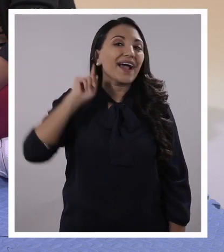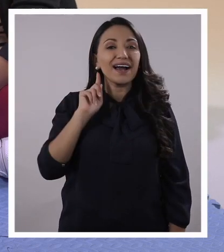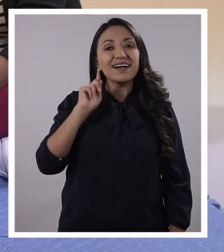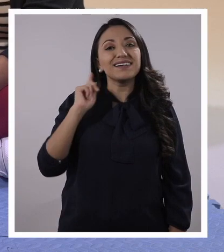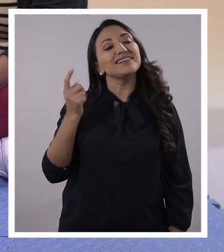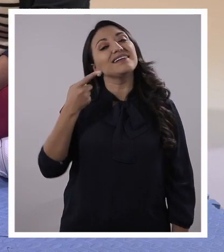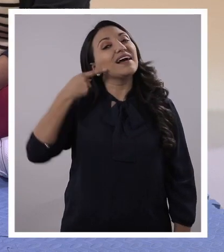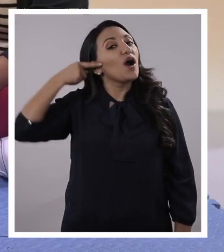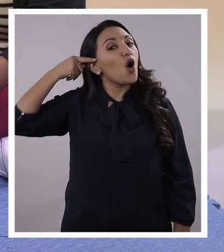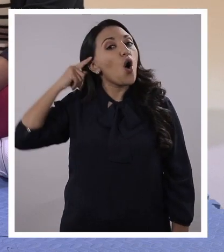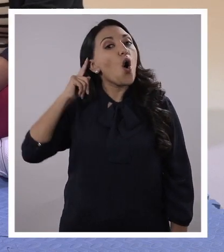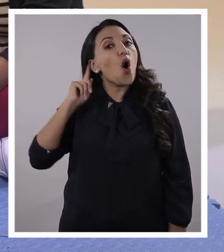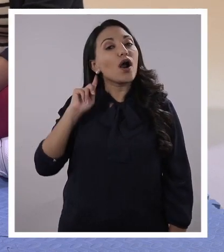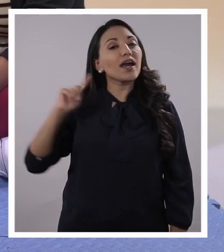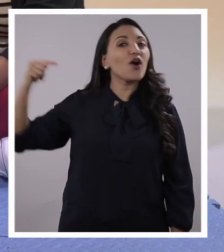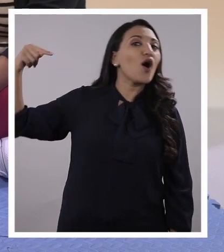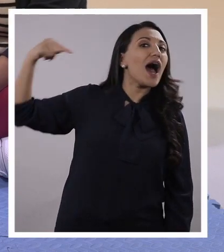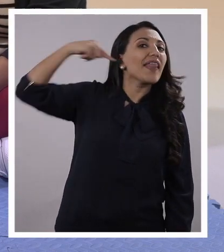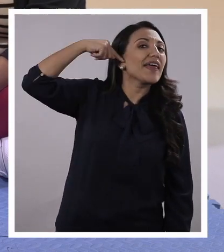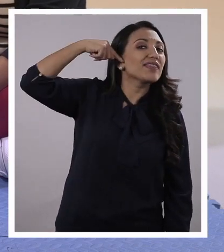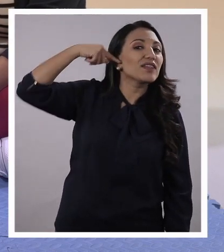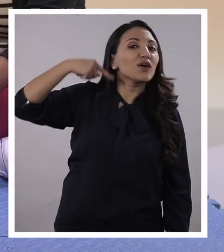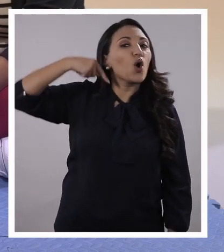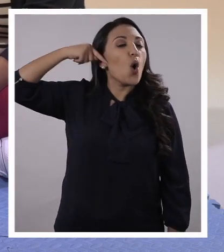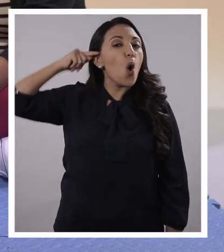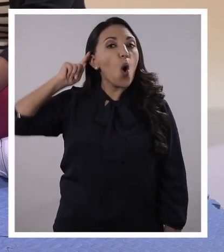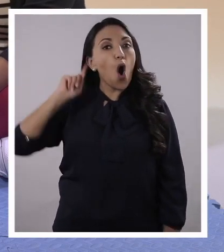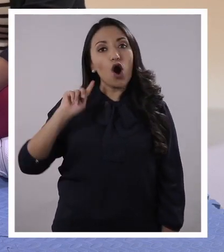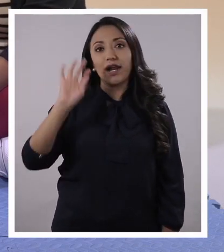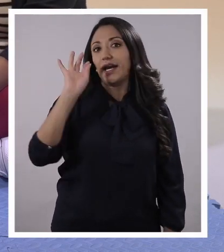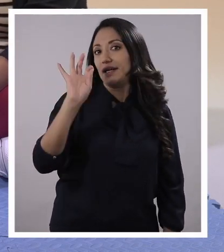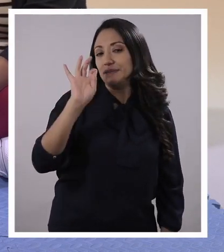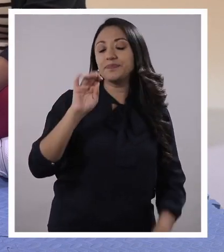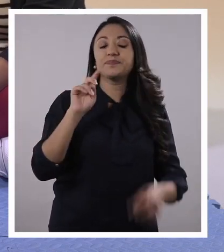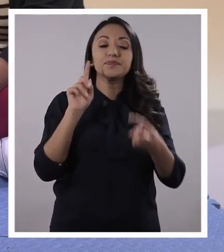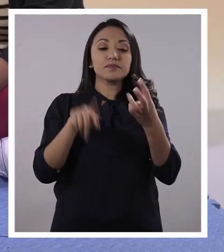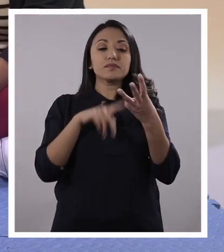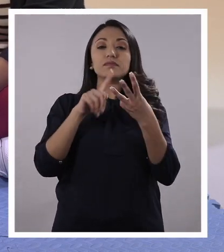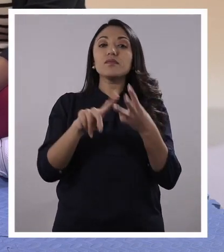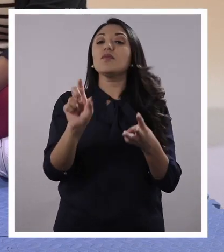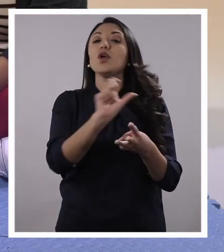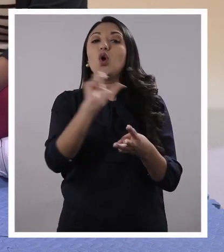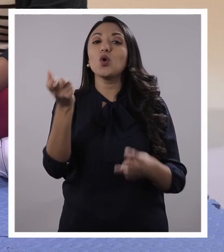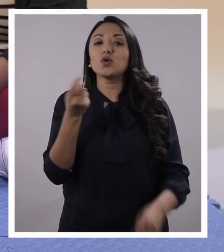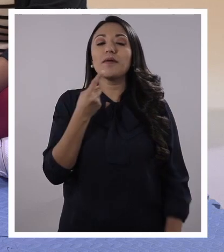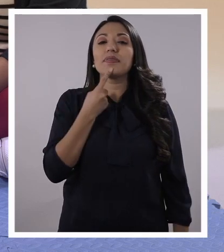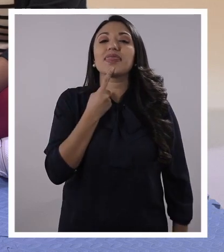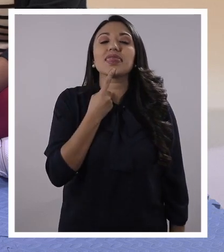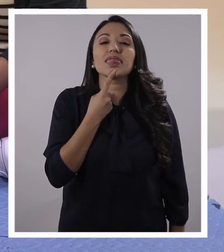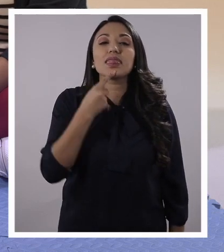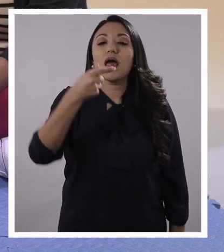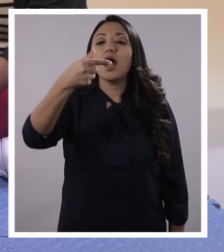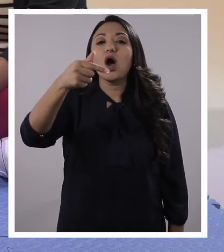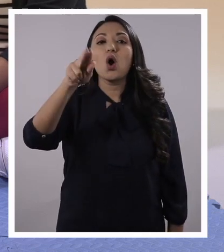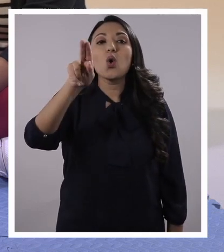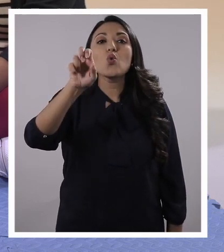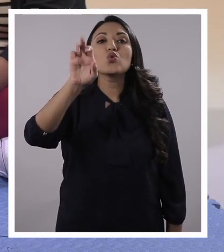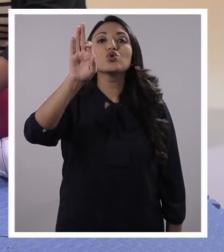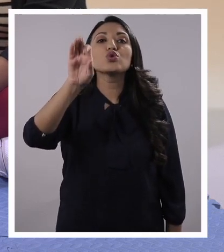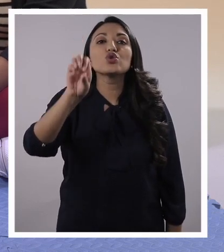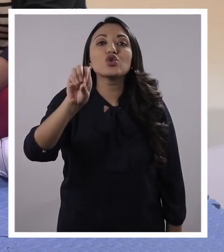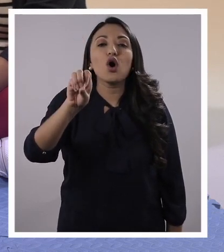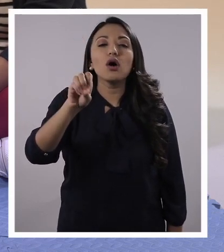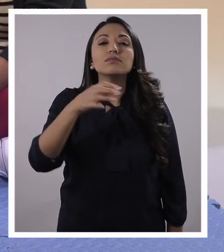el oído. La oreja y adentro el oído. El oído, tienes razón. ¿Qué otro sentido despertamos? El del gusto. ¿Qué